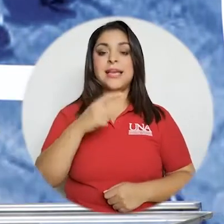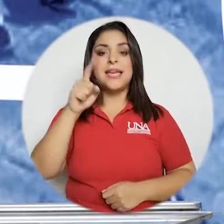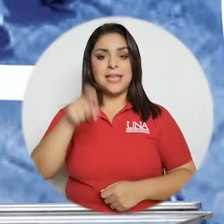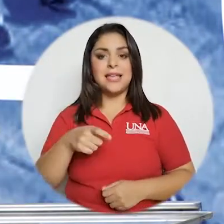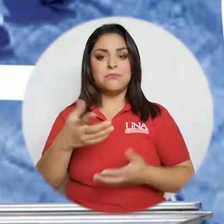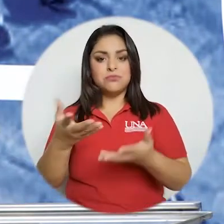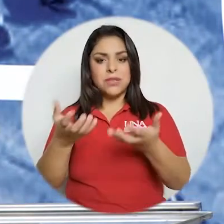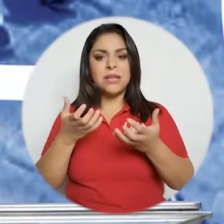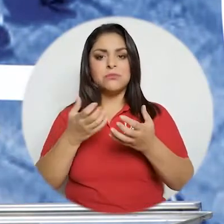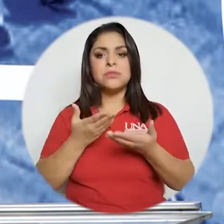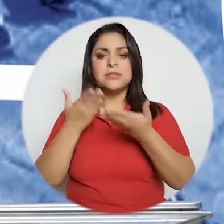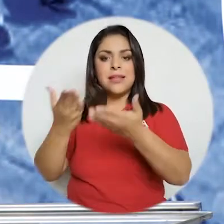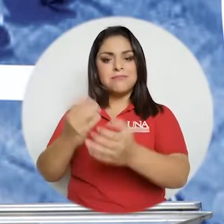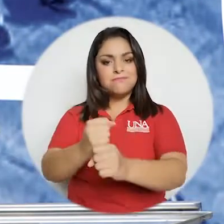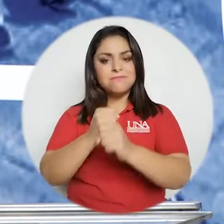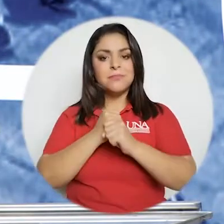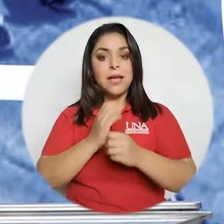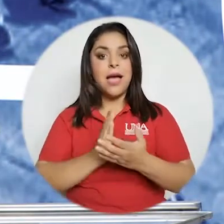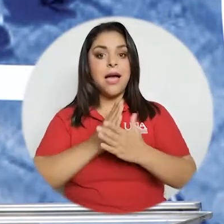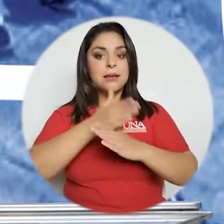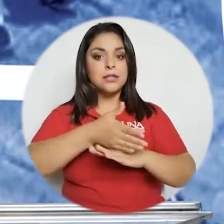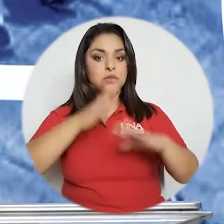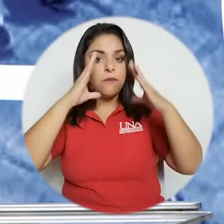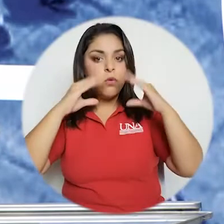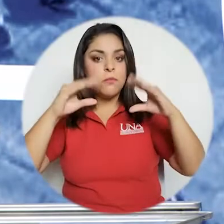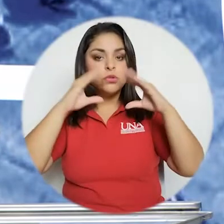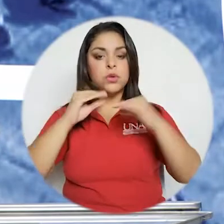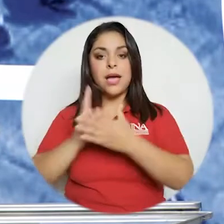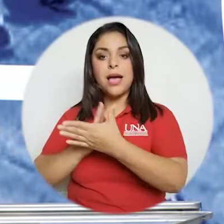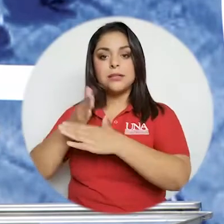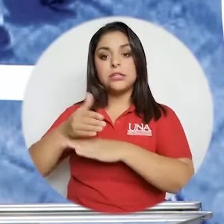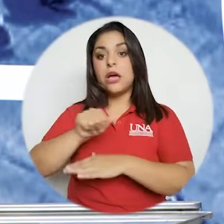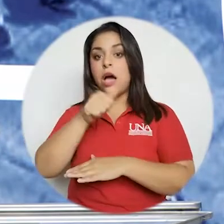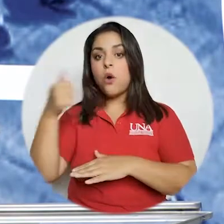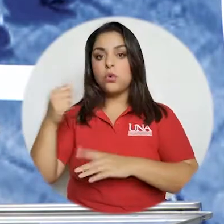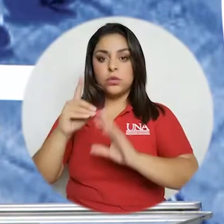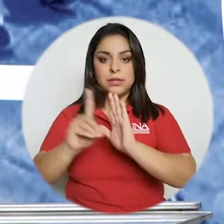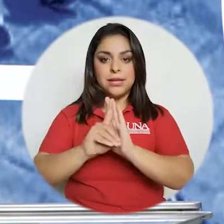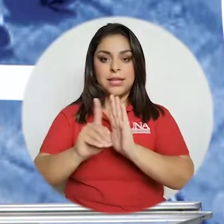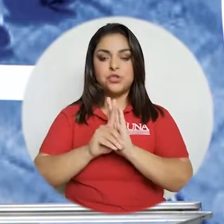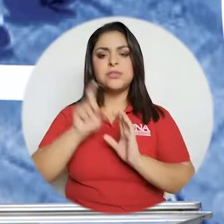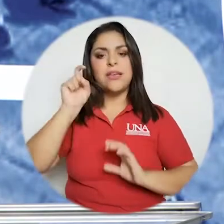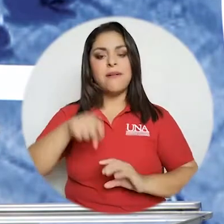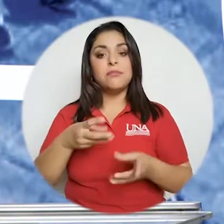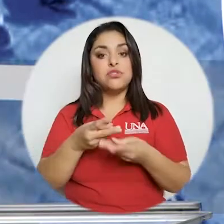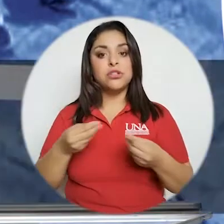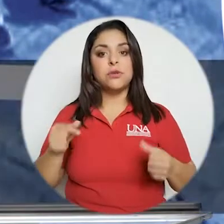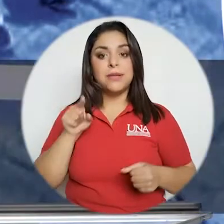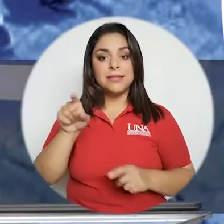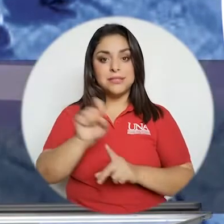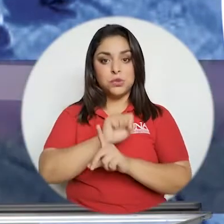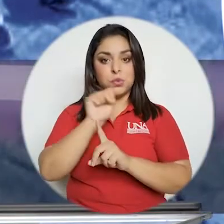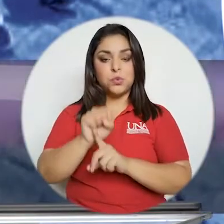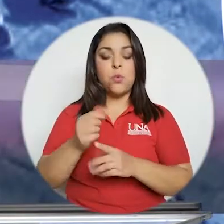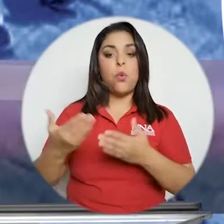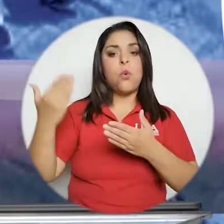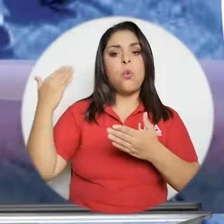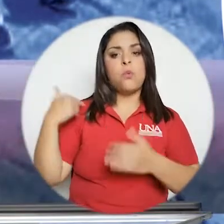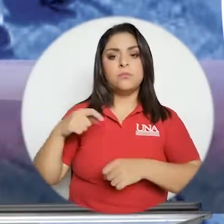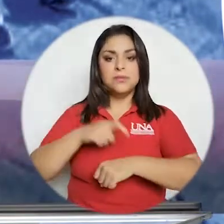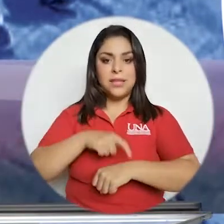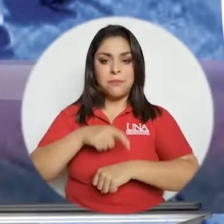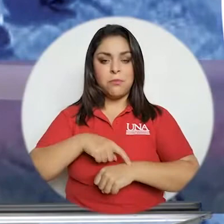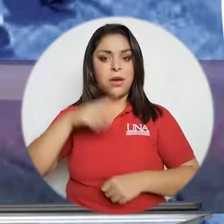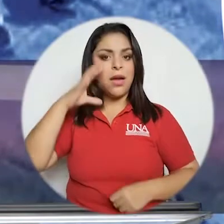usted dice si queremos garantizarle a la gente acceso a la información y acceso a otro tipo de derechos tenemos que resolver esta situación que